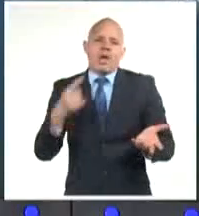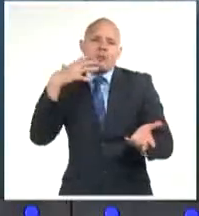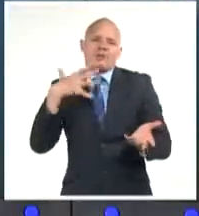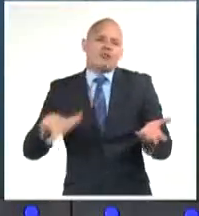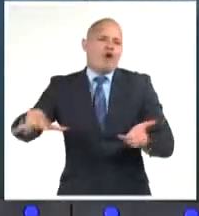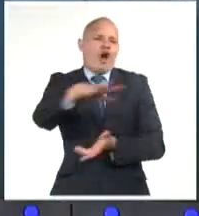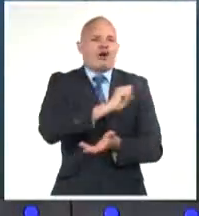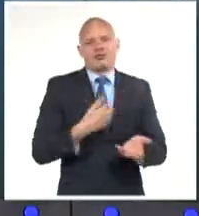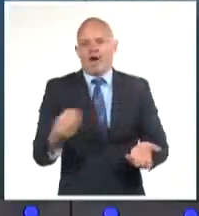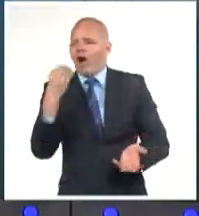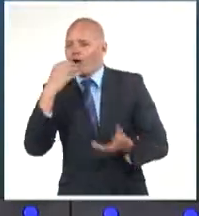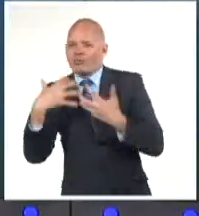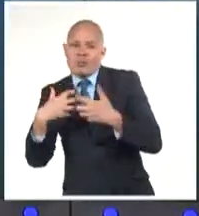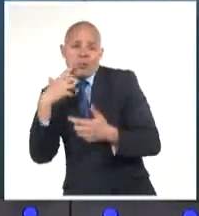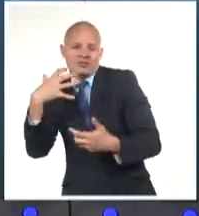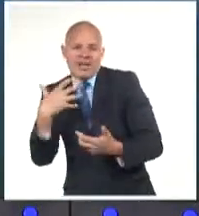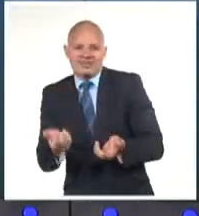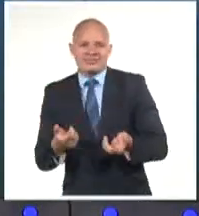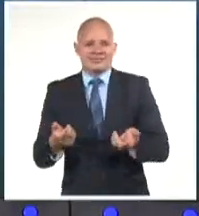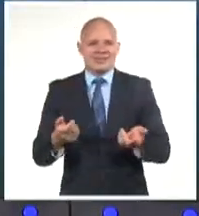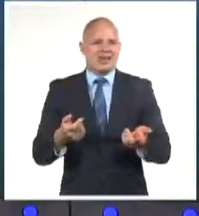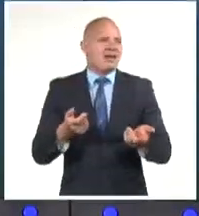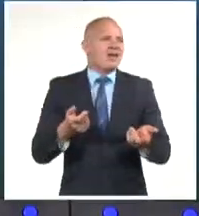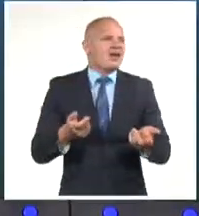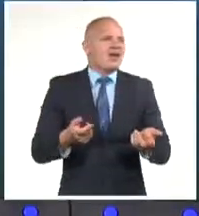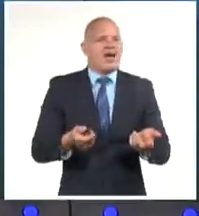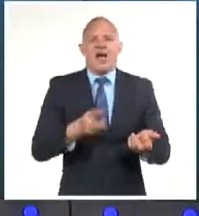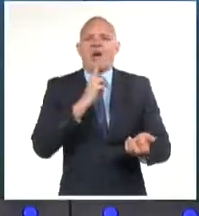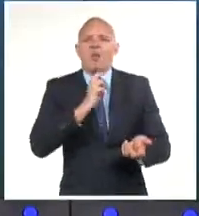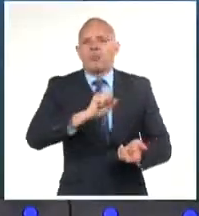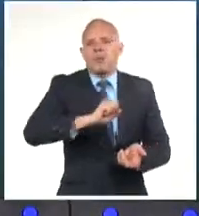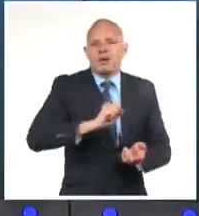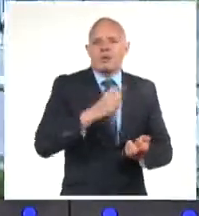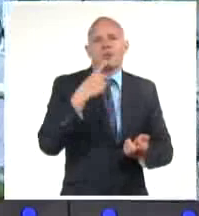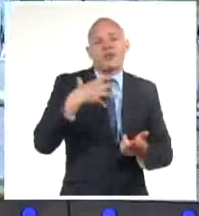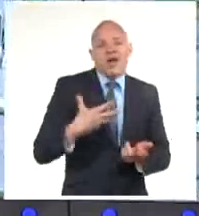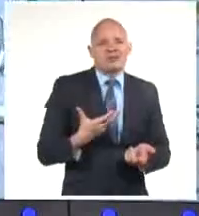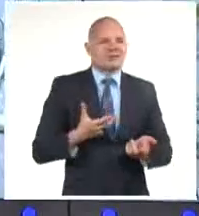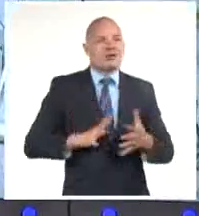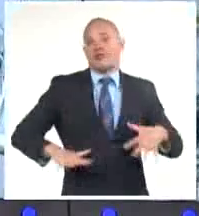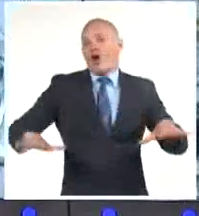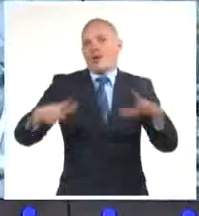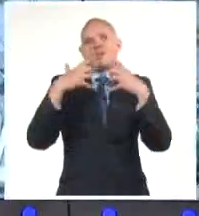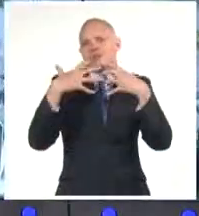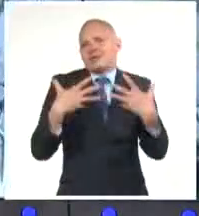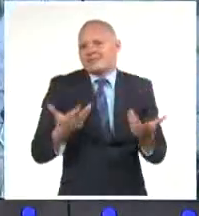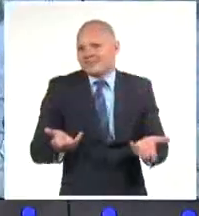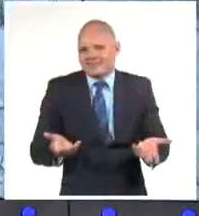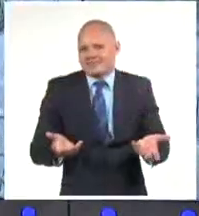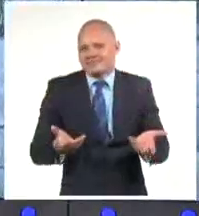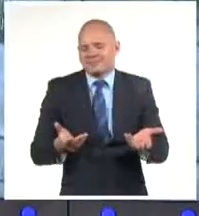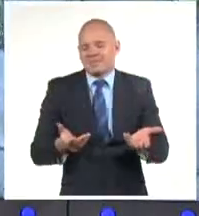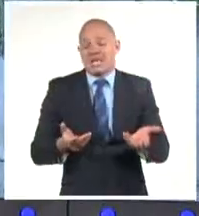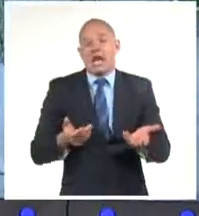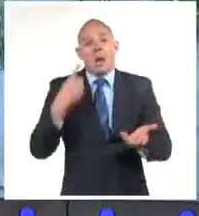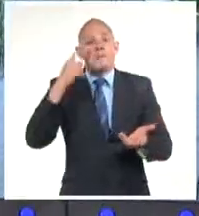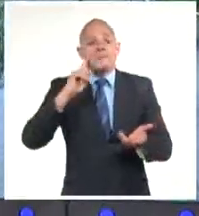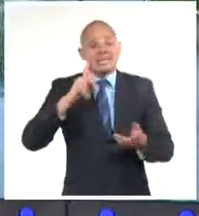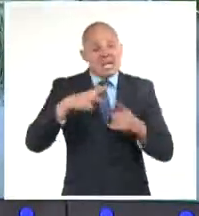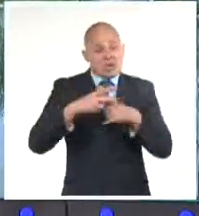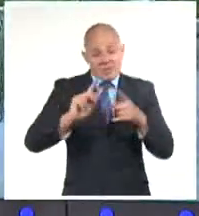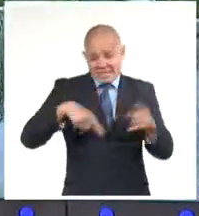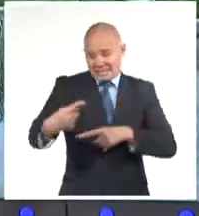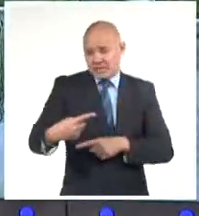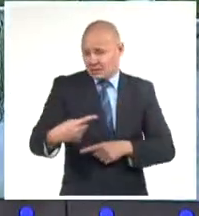mañana, ni tendremos combustible por tubería. Y el bloqueo, bueno, del bloqueo ya ustedes saben. Así que hay que